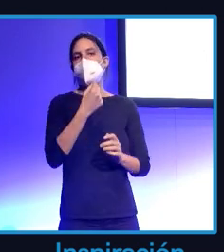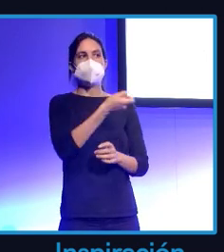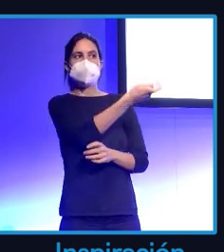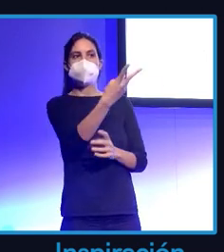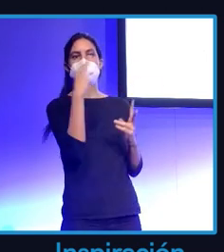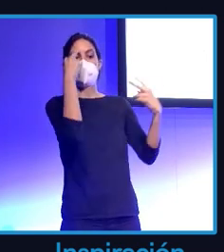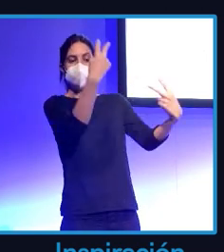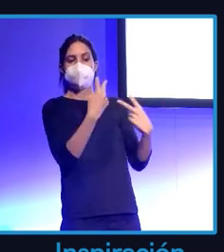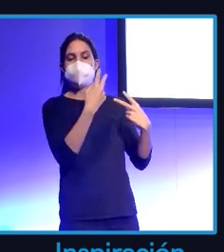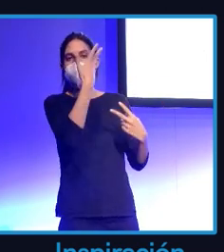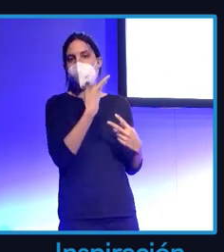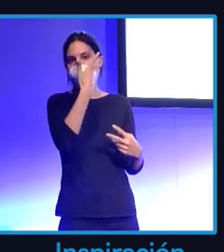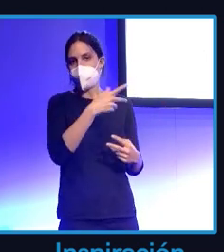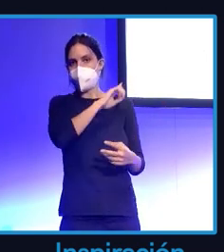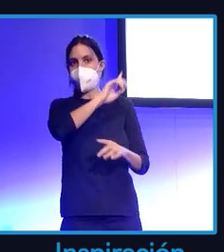las marcas necesitaban